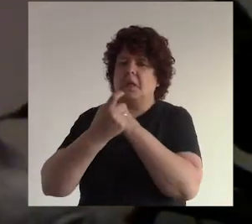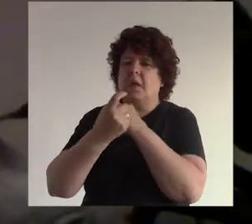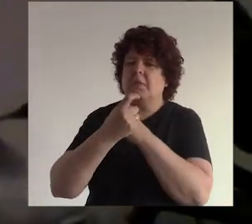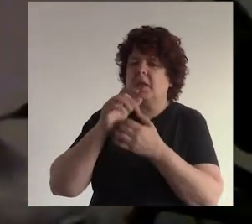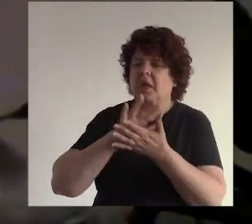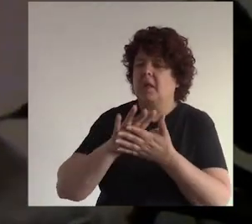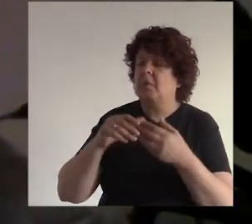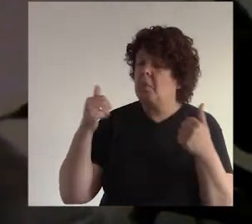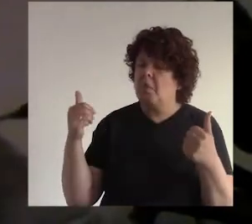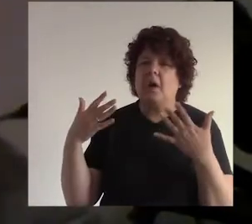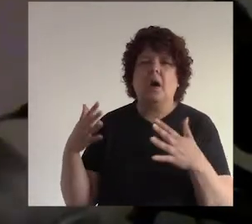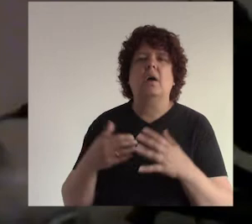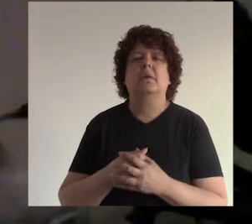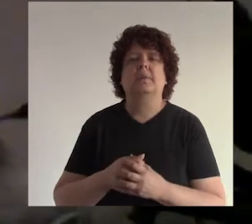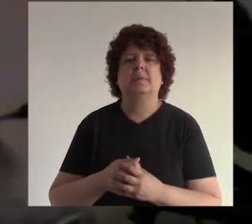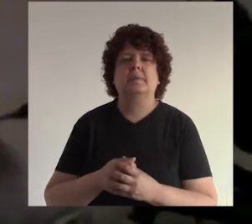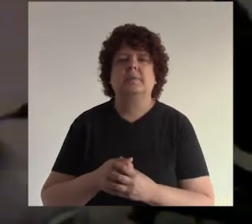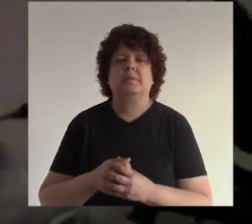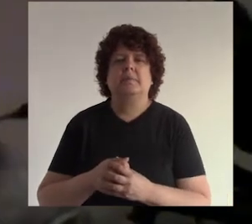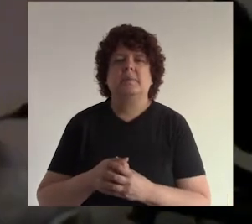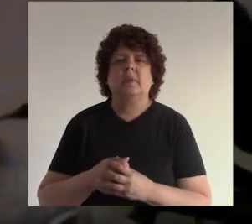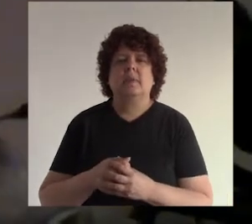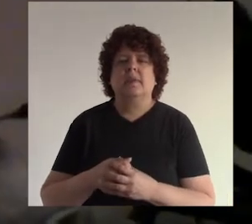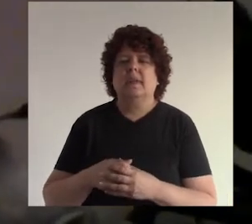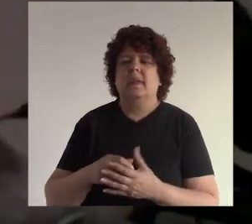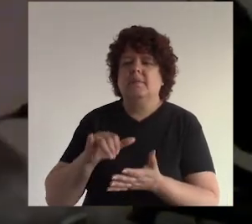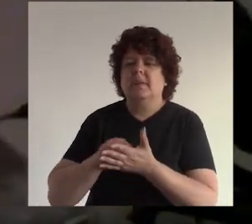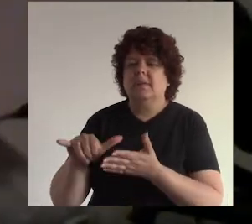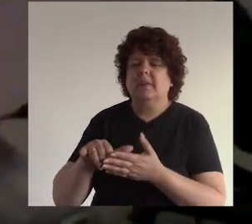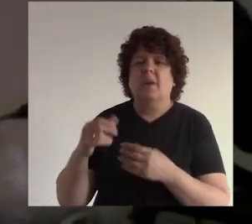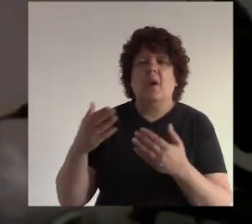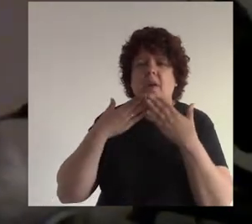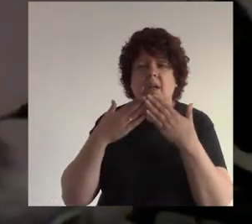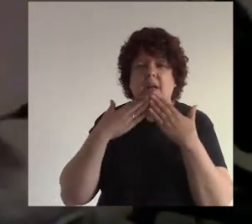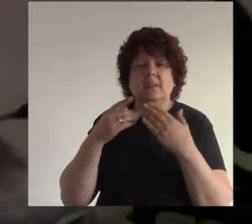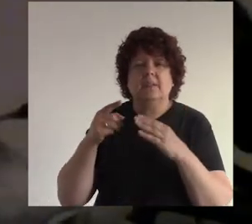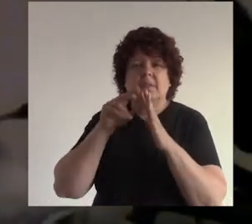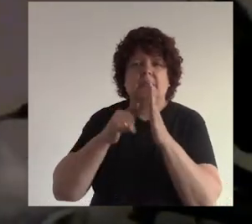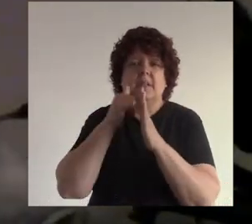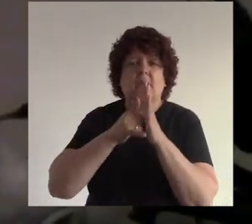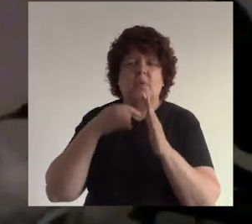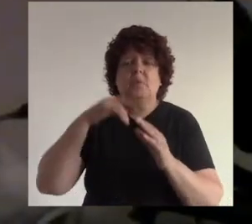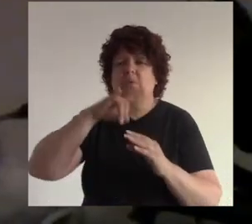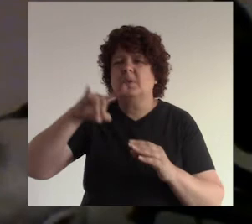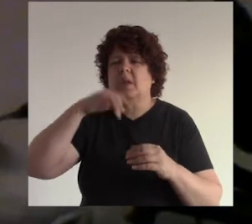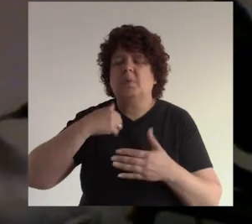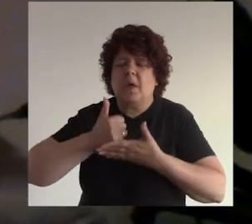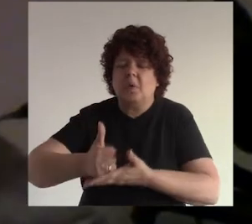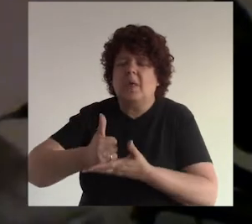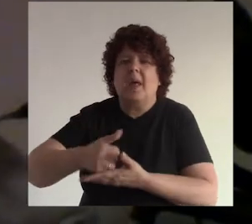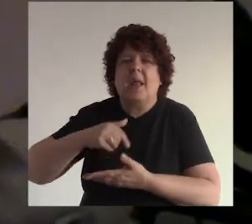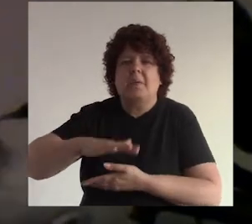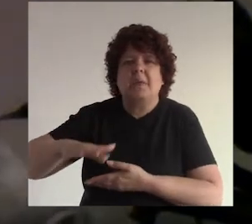de enseñarnos de manera gratuita el abecedario en inglés y le mando un mensajito oye, muchas gracias tu video me sirvió mucho pude